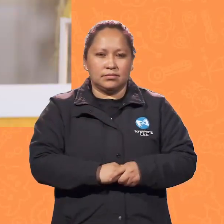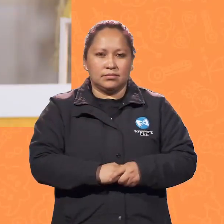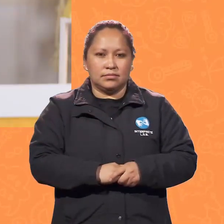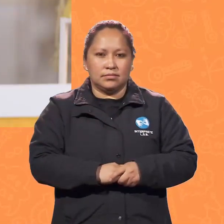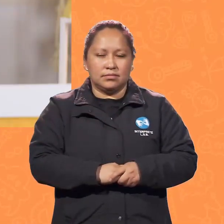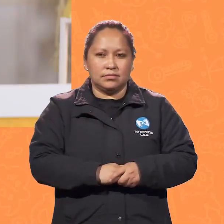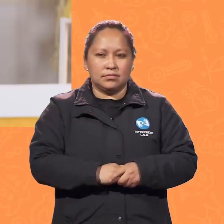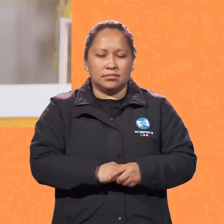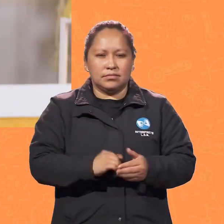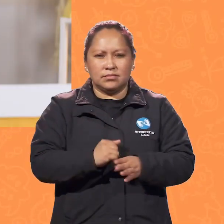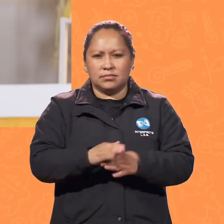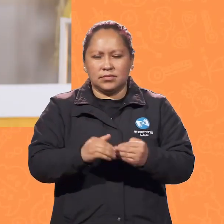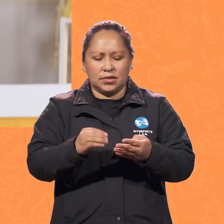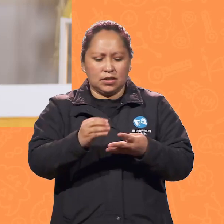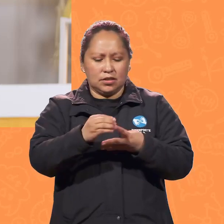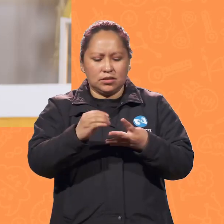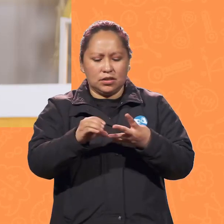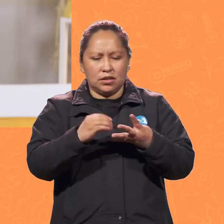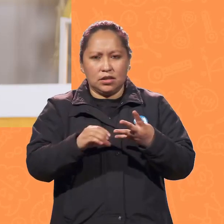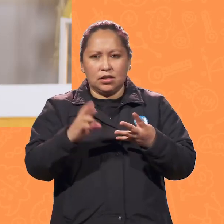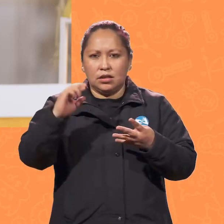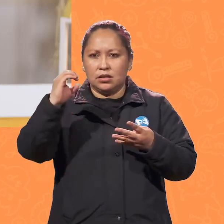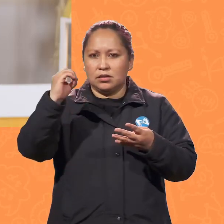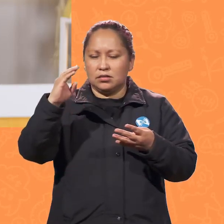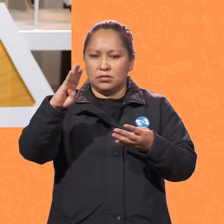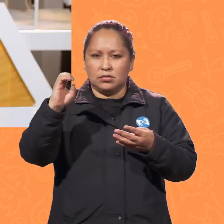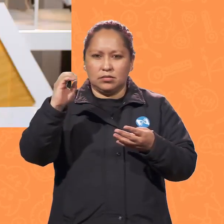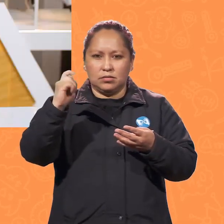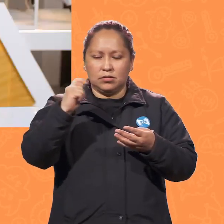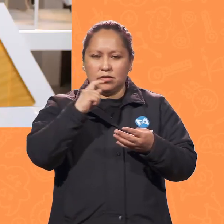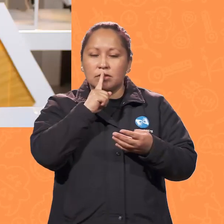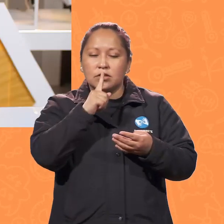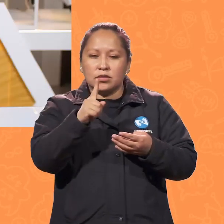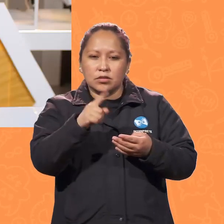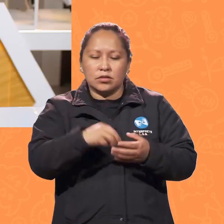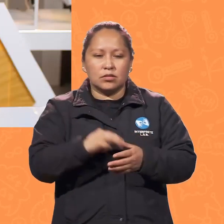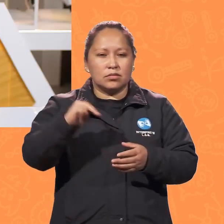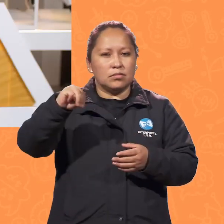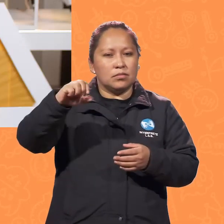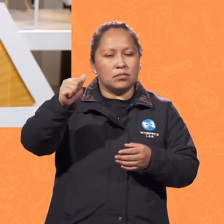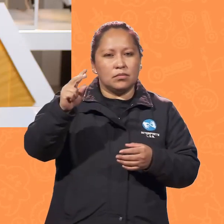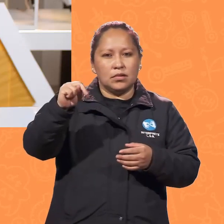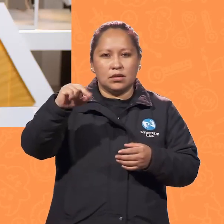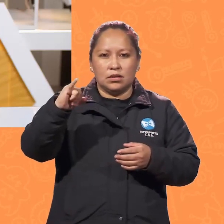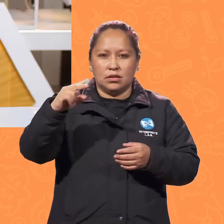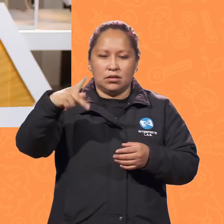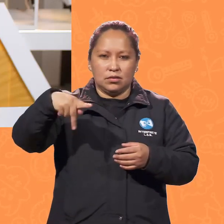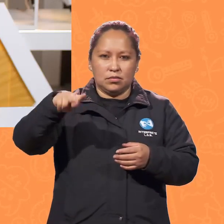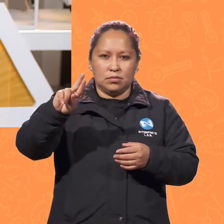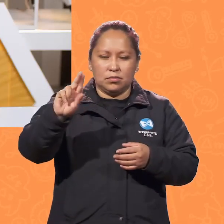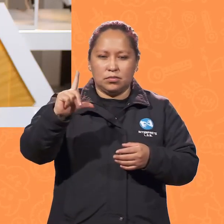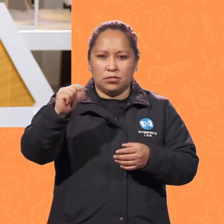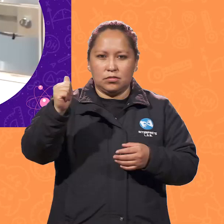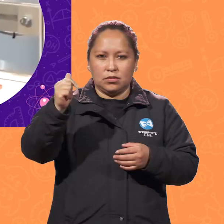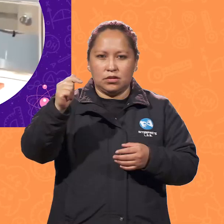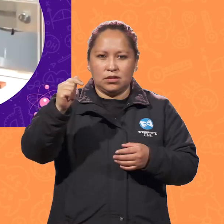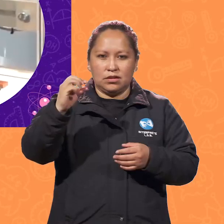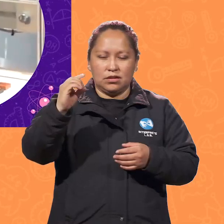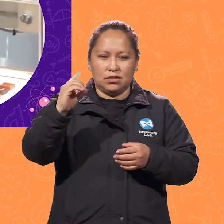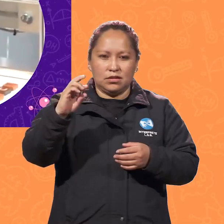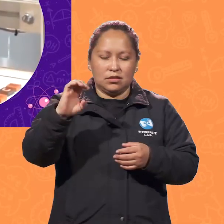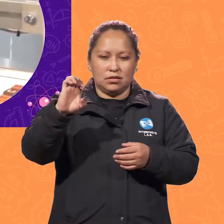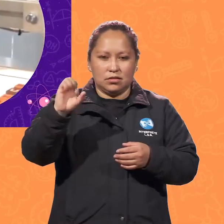Los componentes básicos de un robot son los siguientes. Manipuladores. Es la estructura mecánica en sí misma,